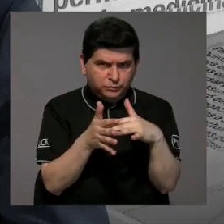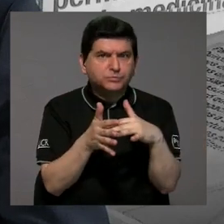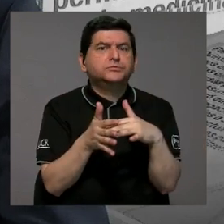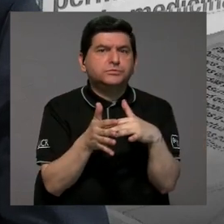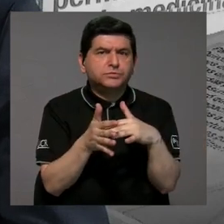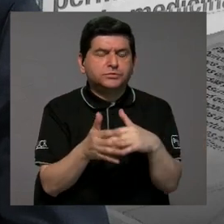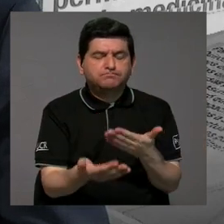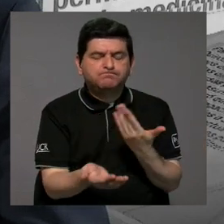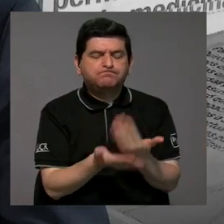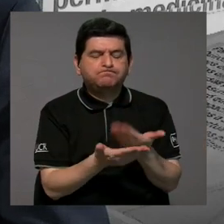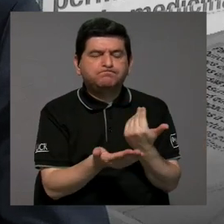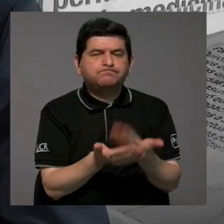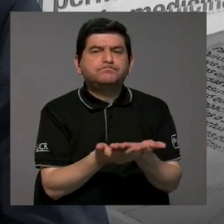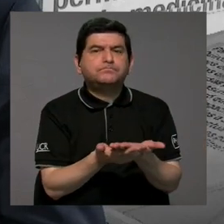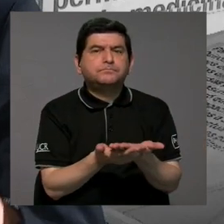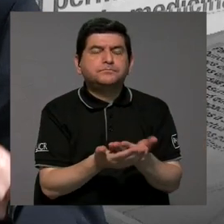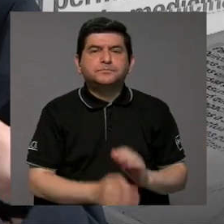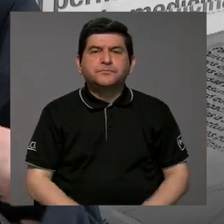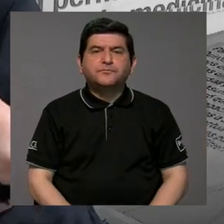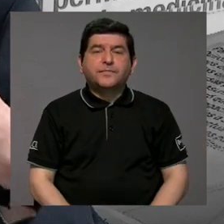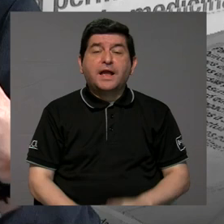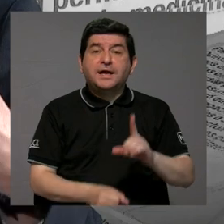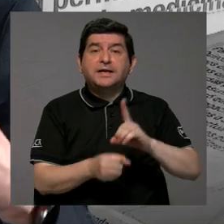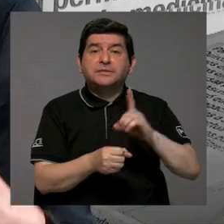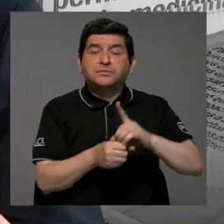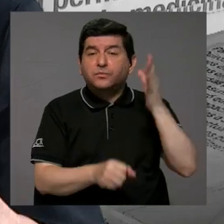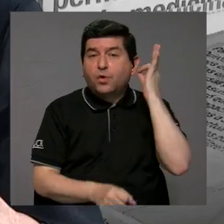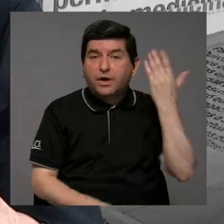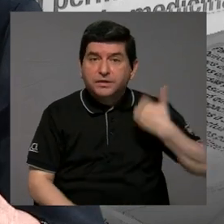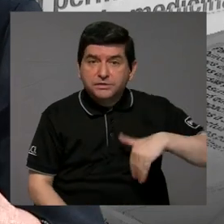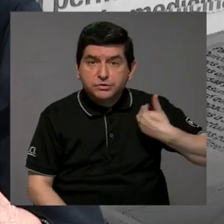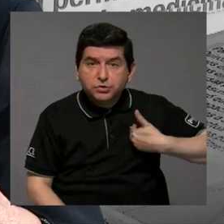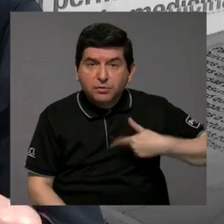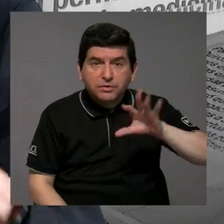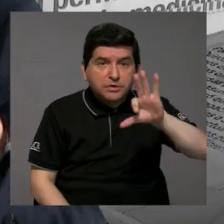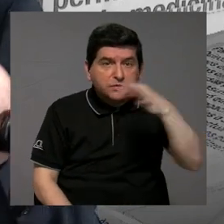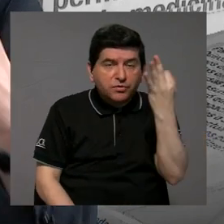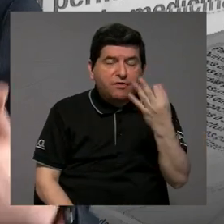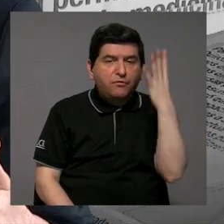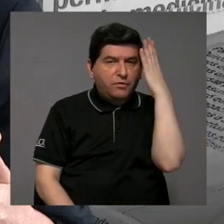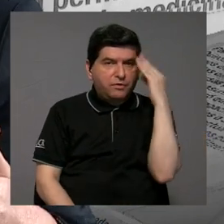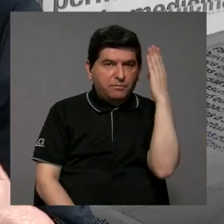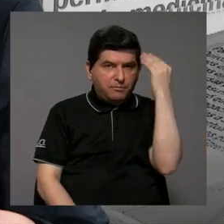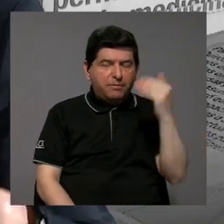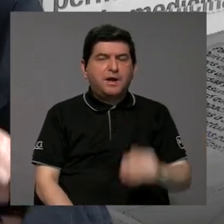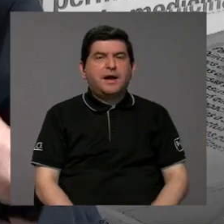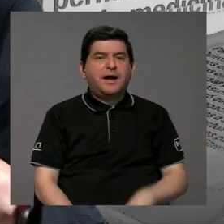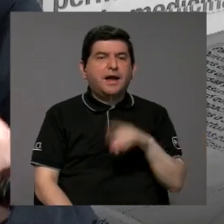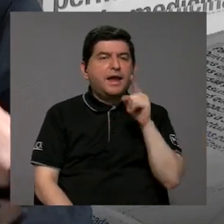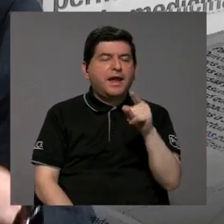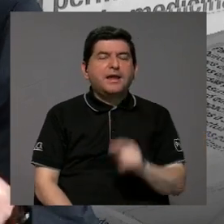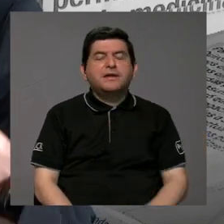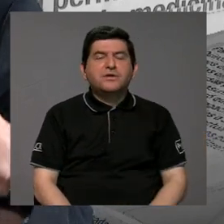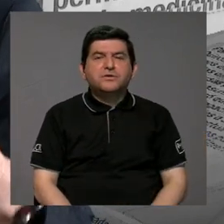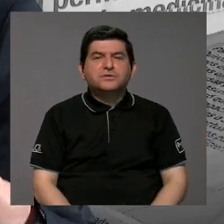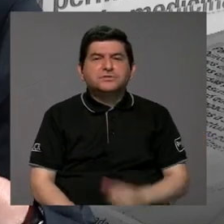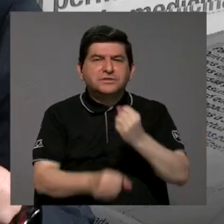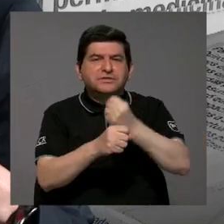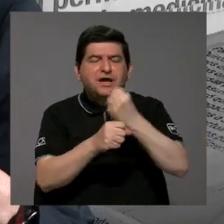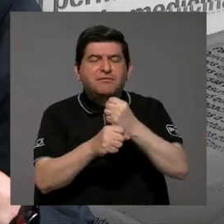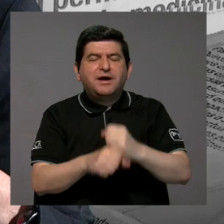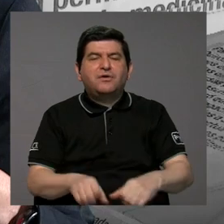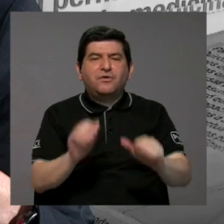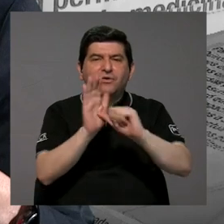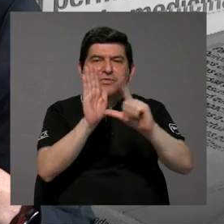comprueban que los y las diputados que de alguna forma tienen más experiencia generan una legislación